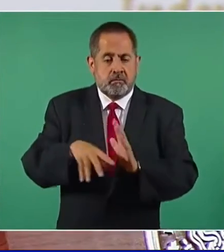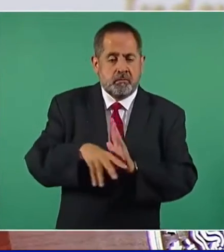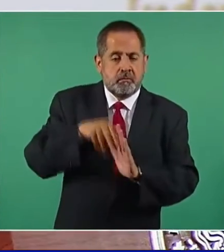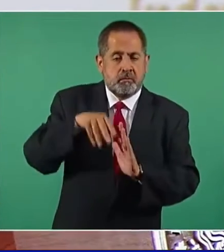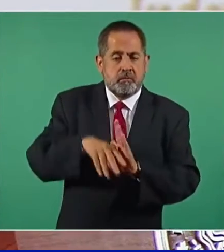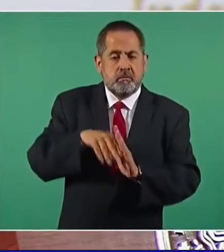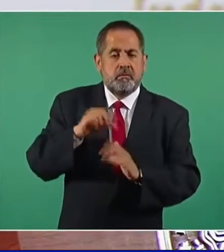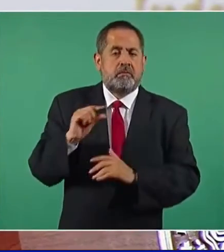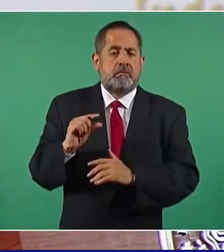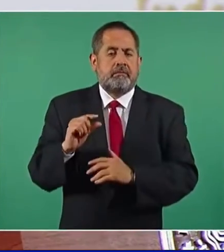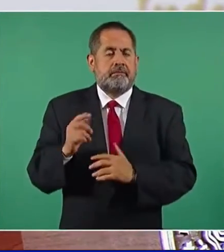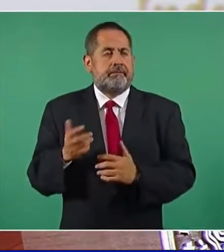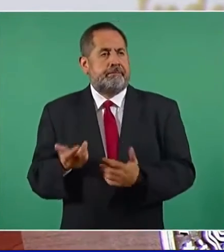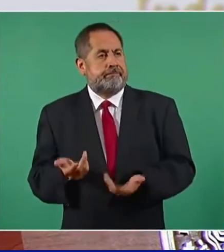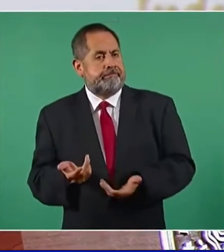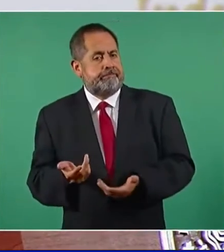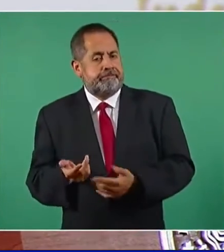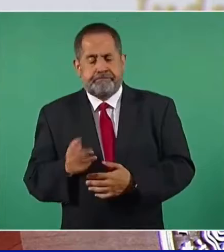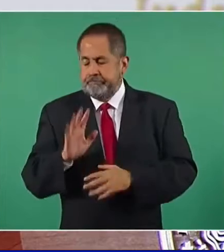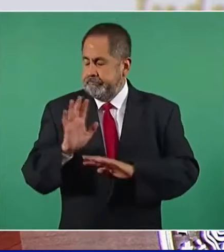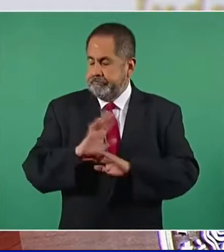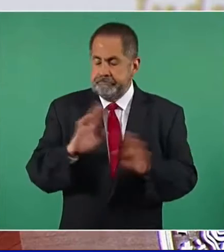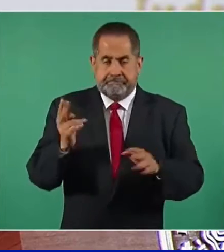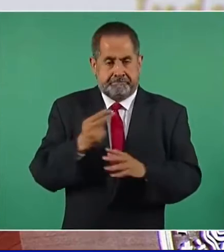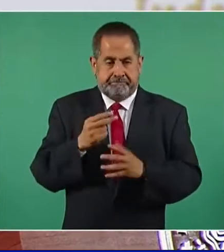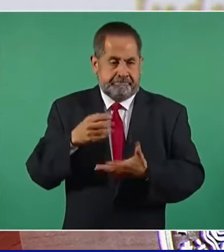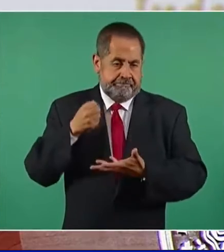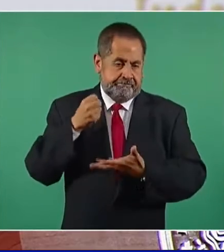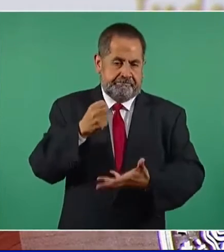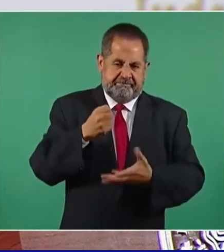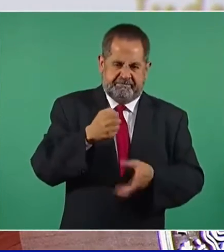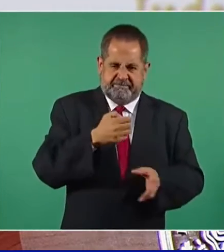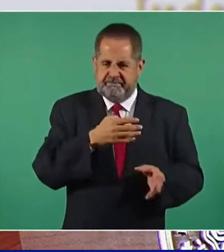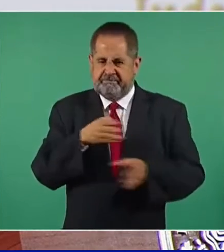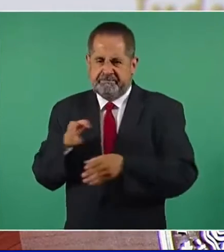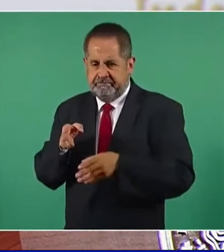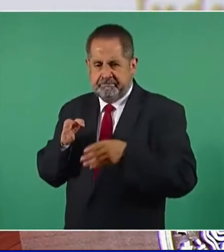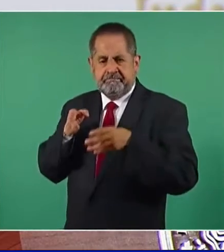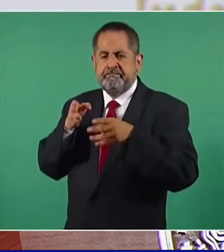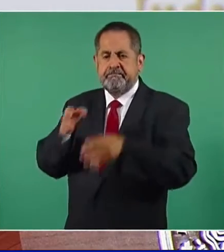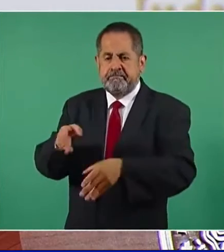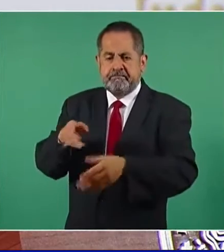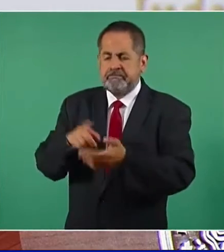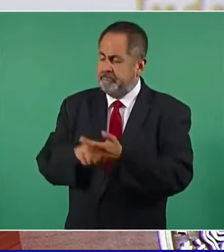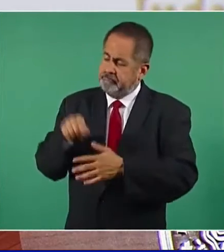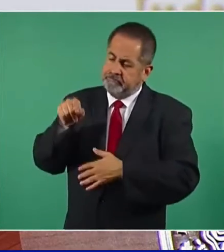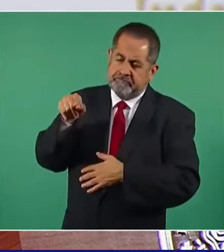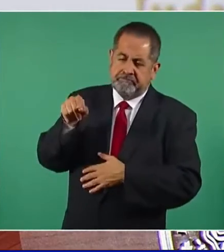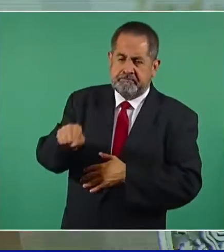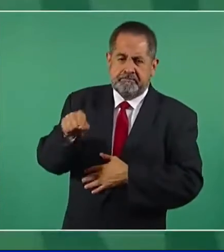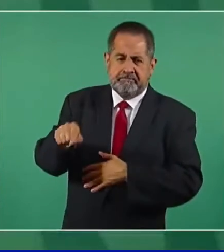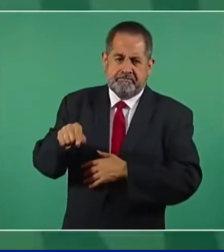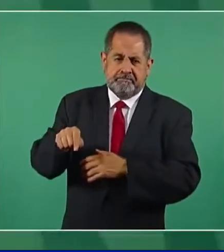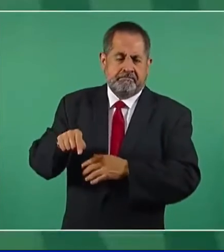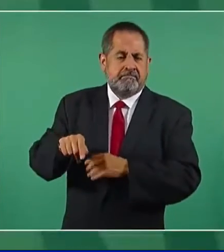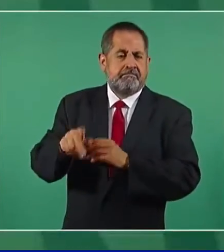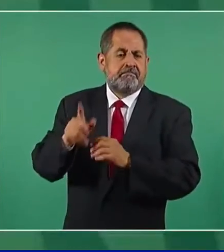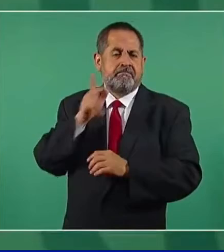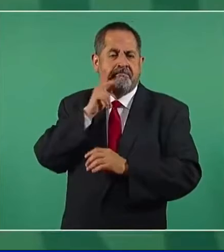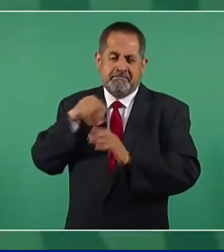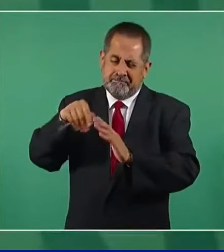¿Qué hicimos nosotros? La inversión la orientamos donde está el petróleo,